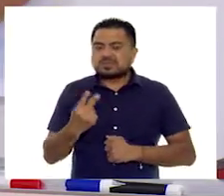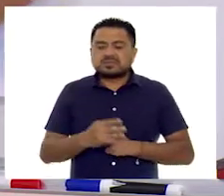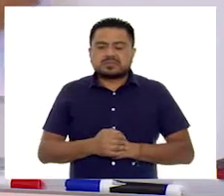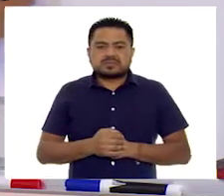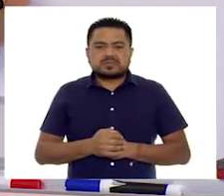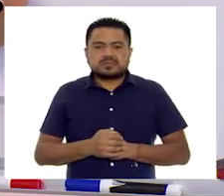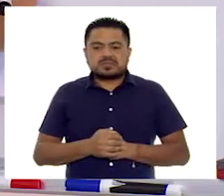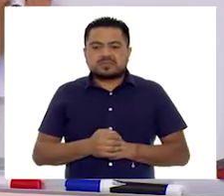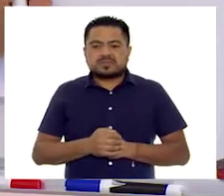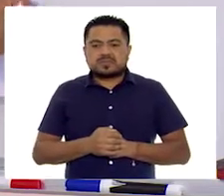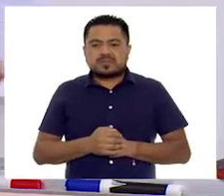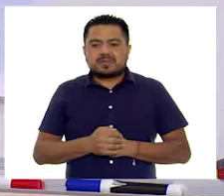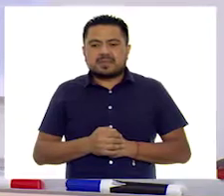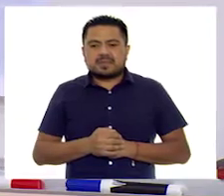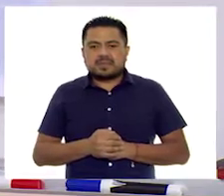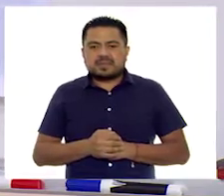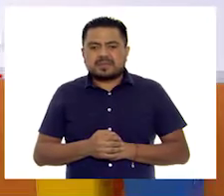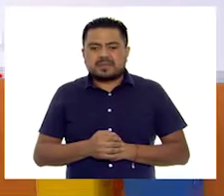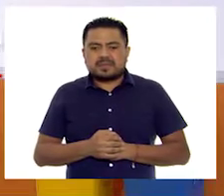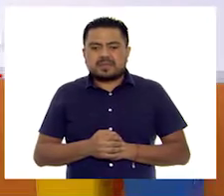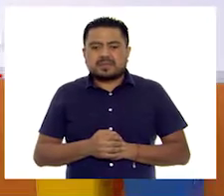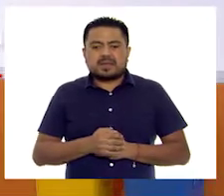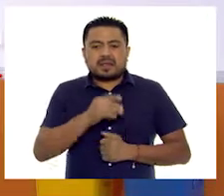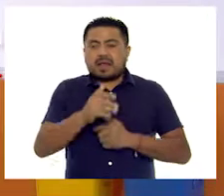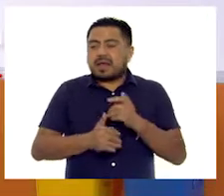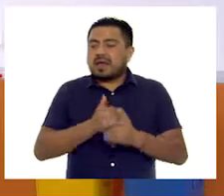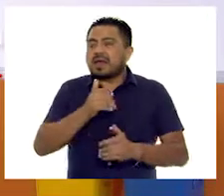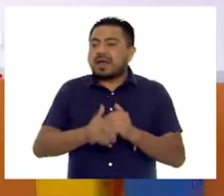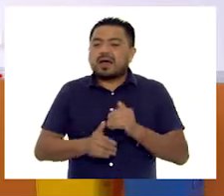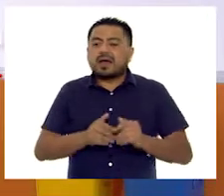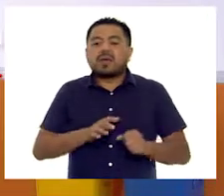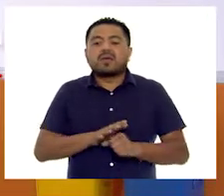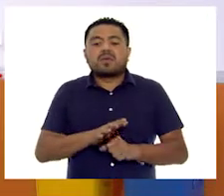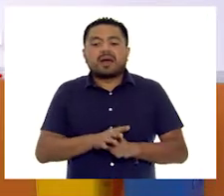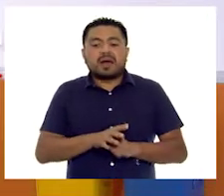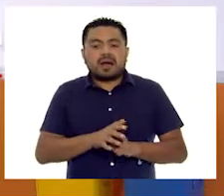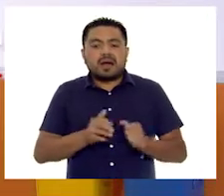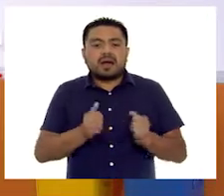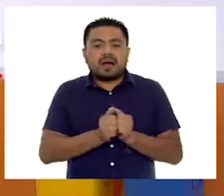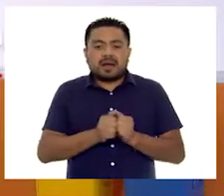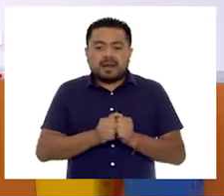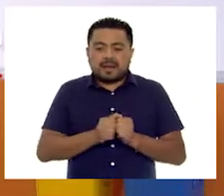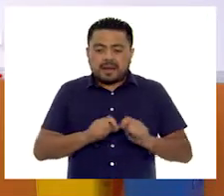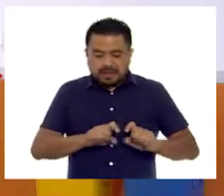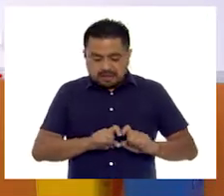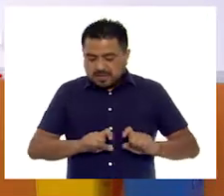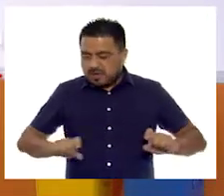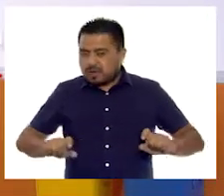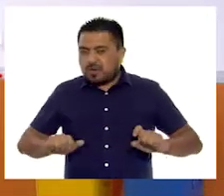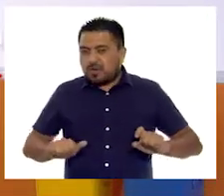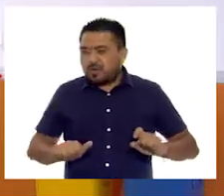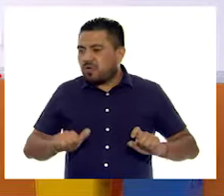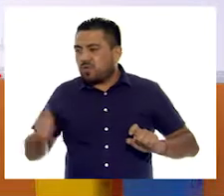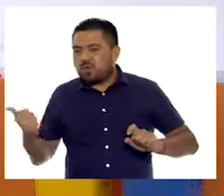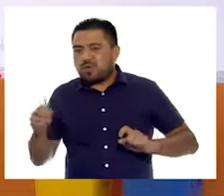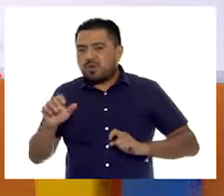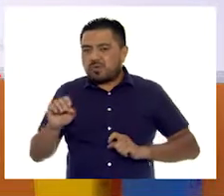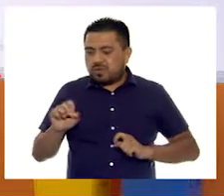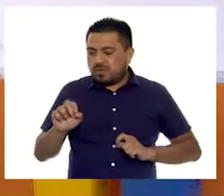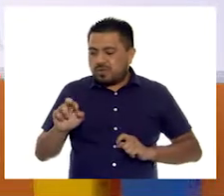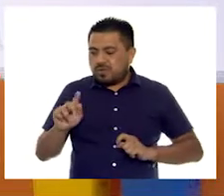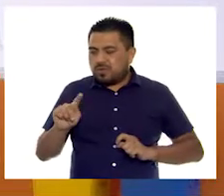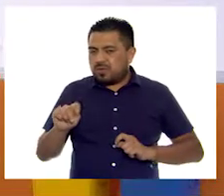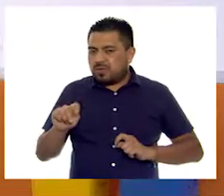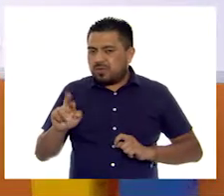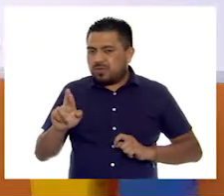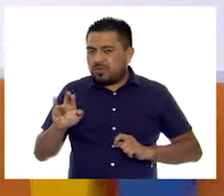Anotamos el número dos. Y finalmente terminamos con la columna de otros, que en este caso solamente